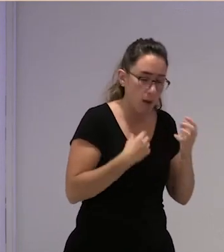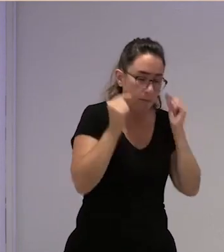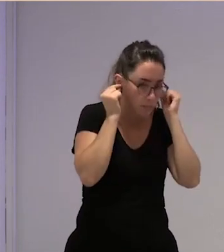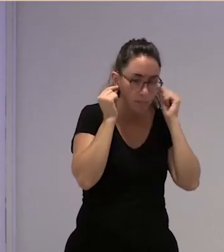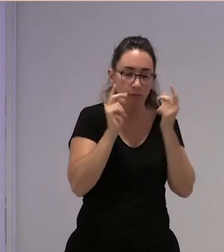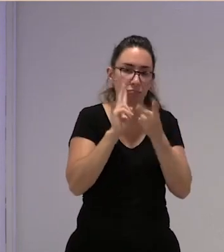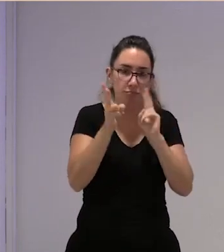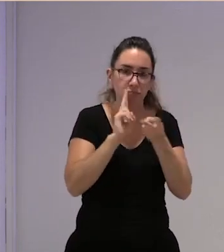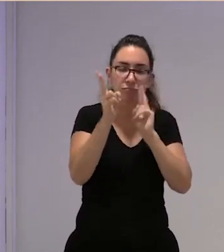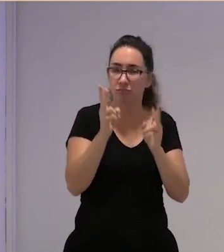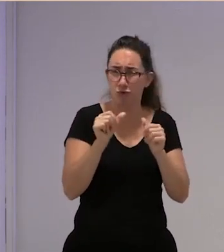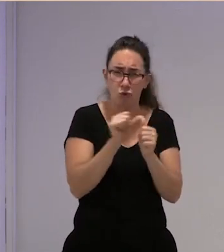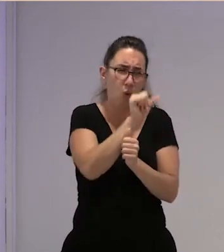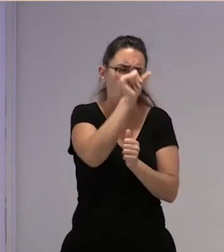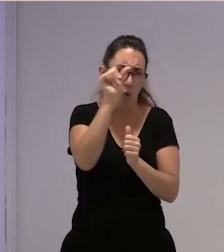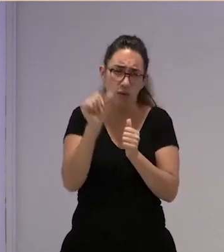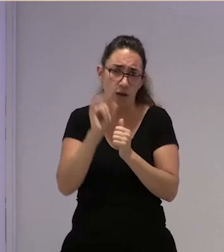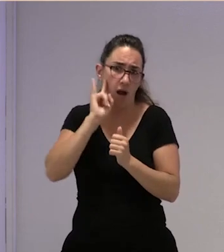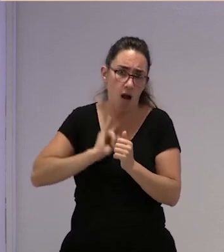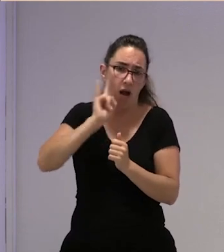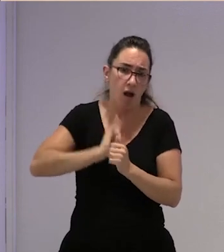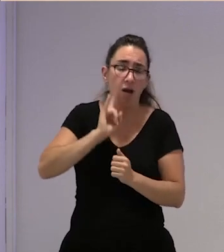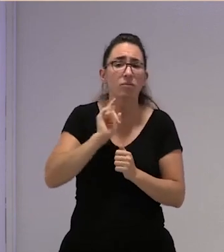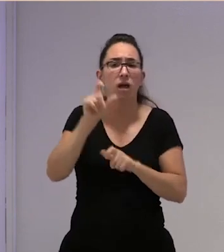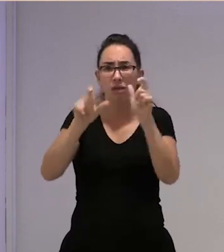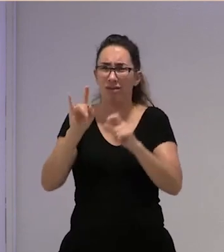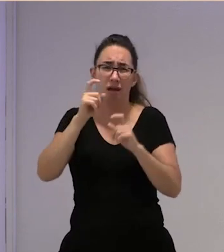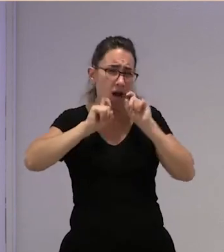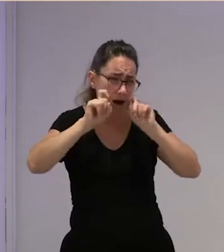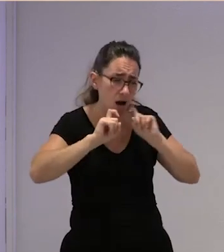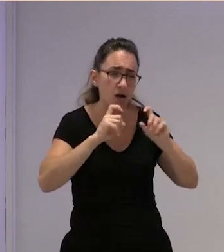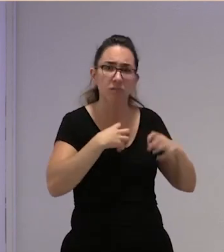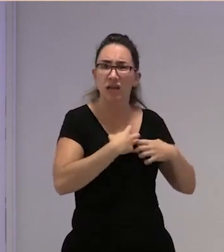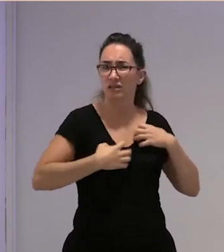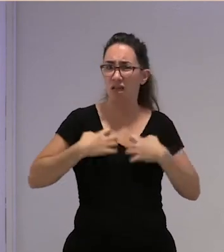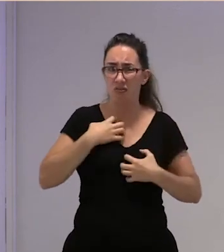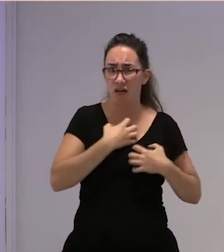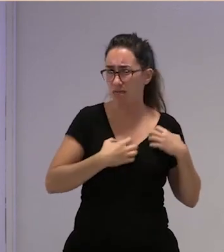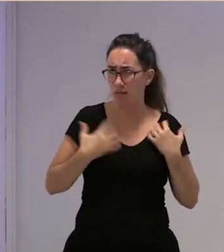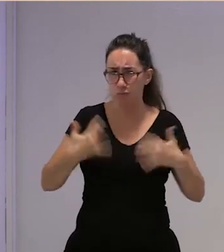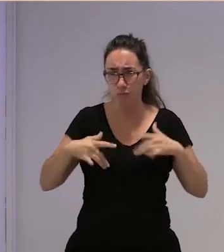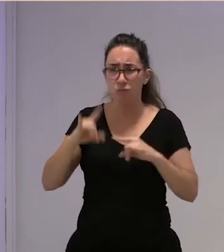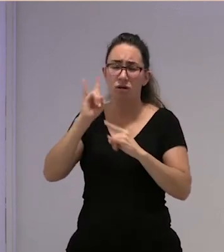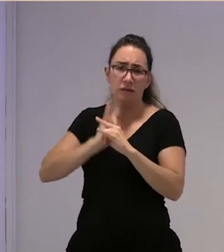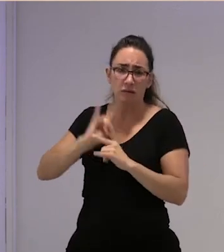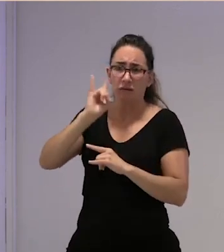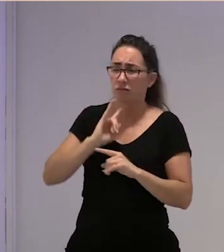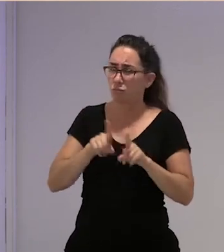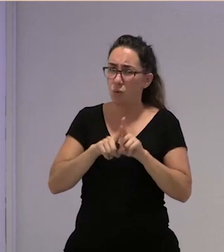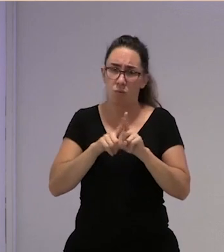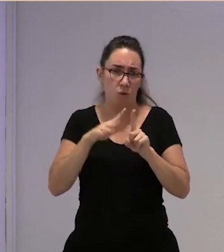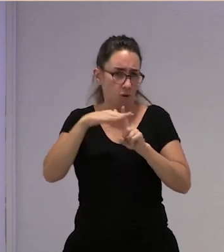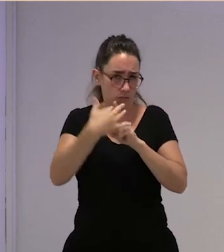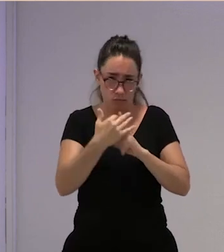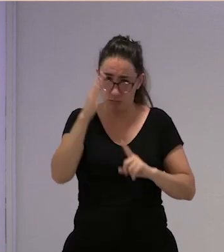el día y gente llorando gente con ataques de ansiedad y auténtica barbaridad